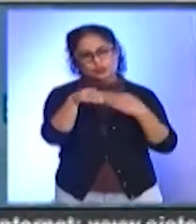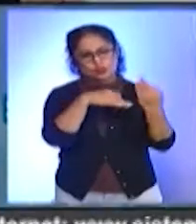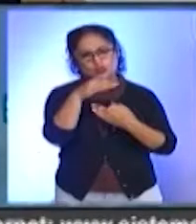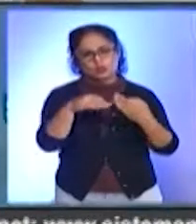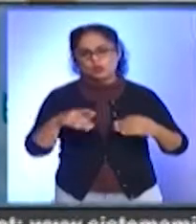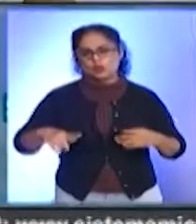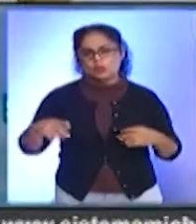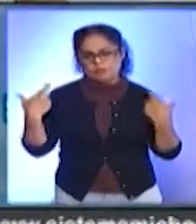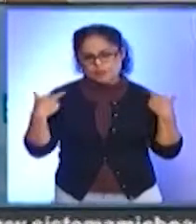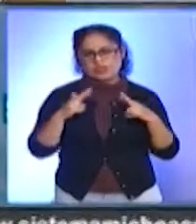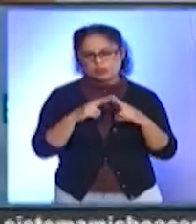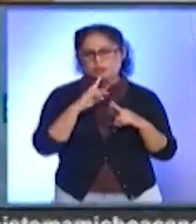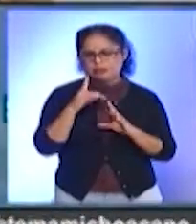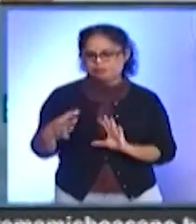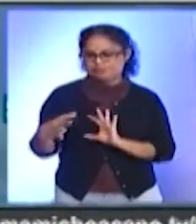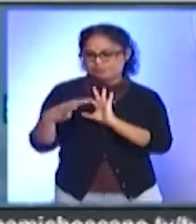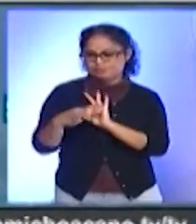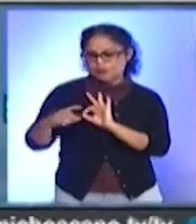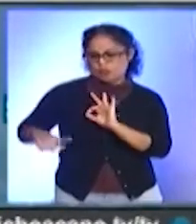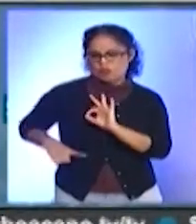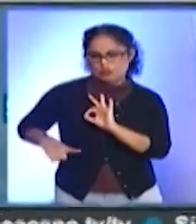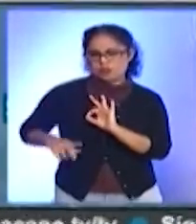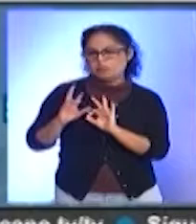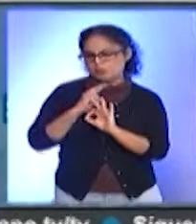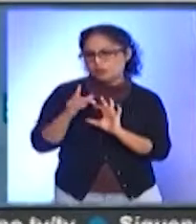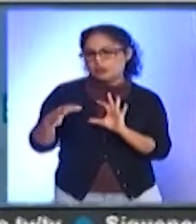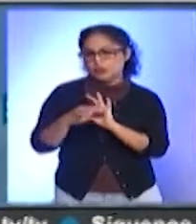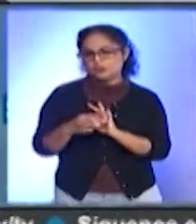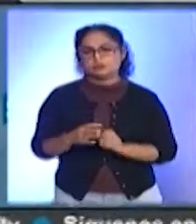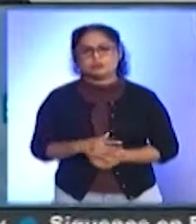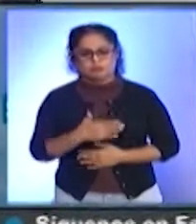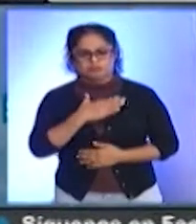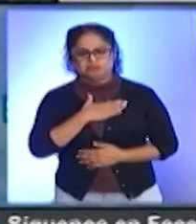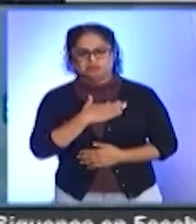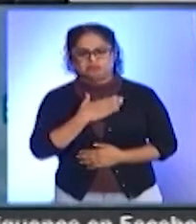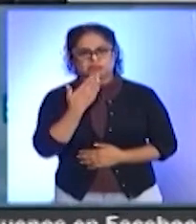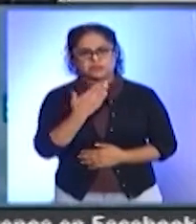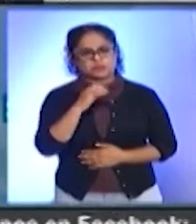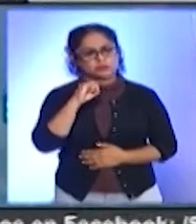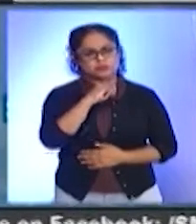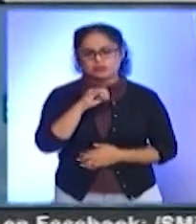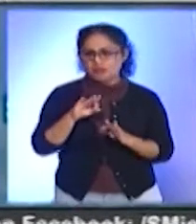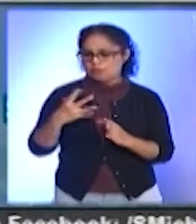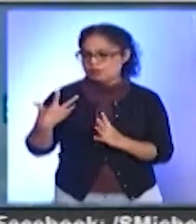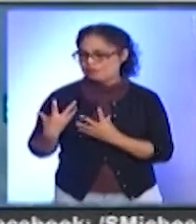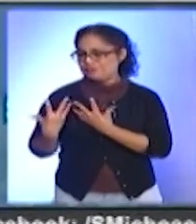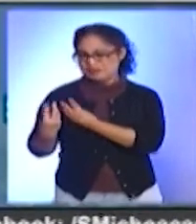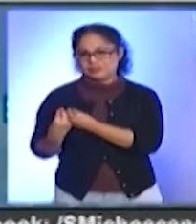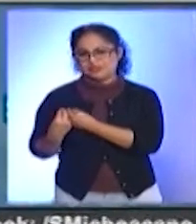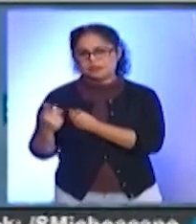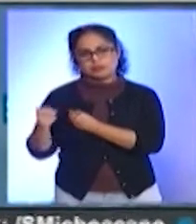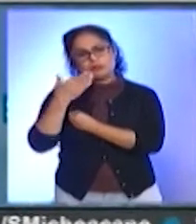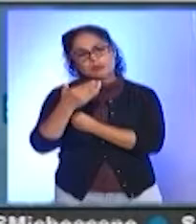nueva relación con la nueva administración estatal. Van a contar con un servidor, con nuestros funcionarios, funcionarias, para